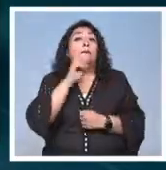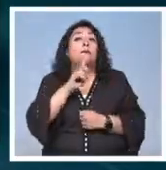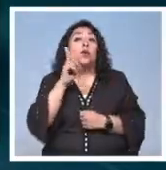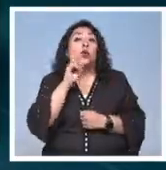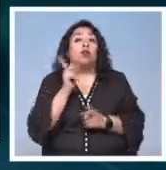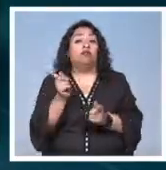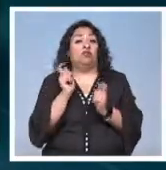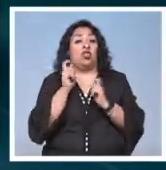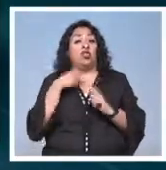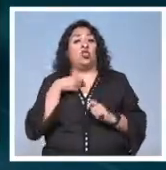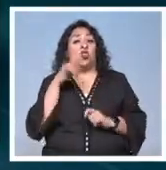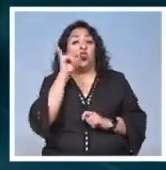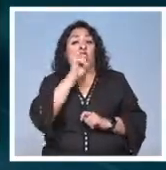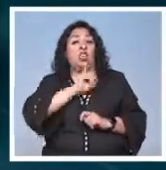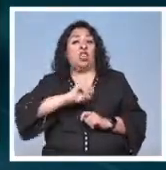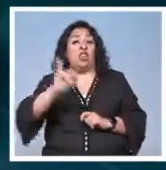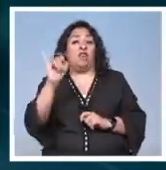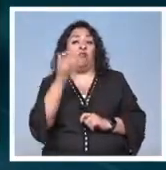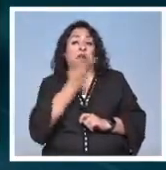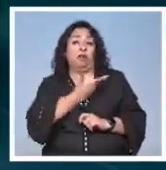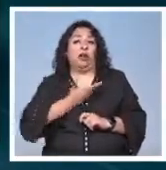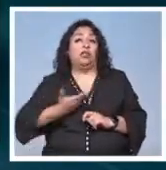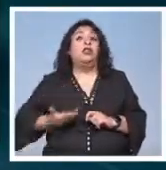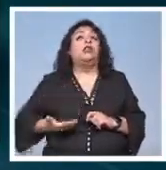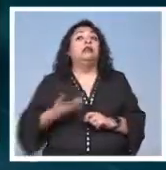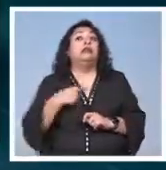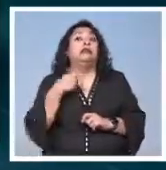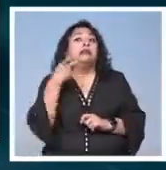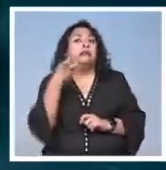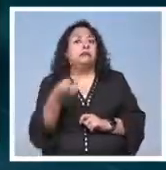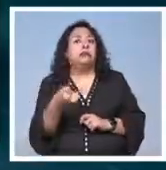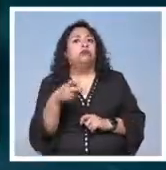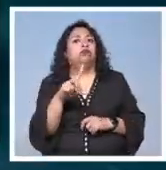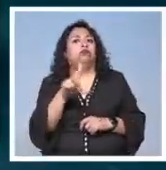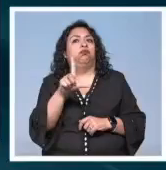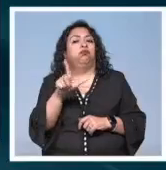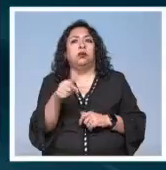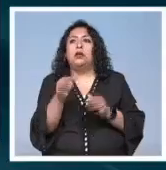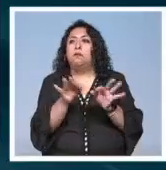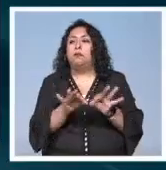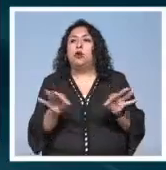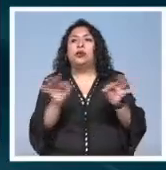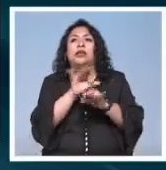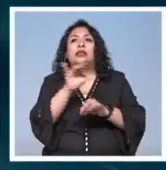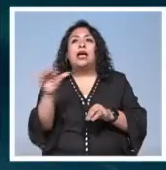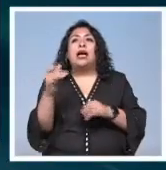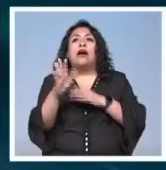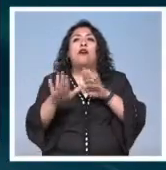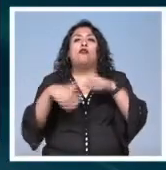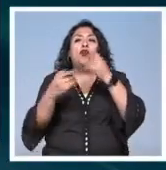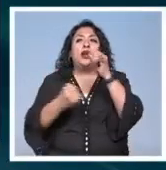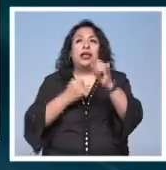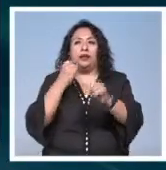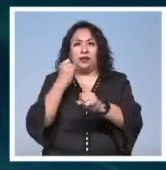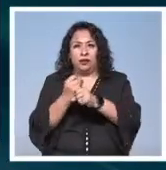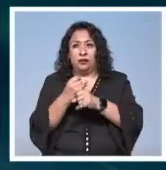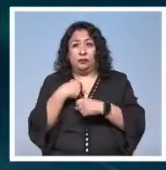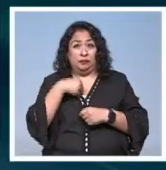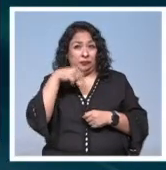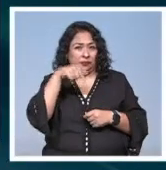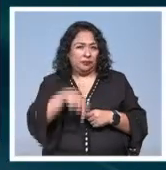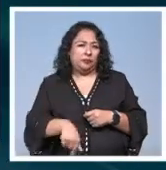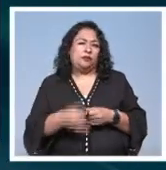se convierta en jefa de estado será un hecho que tendrá repercusiones importantes a nivel internacional aquí